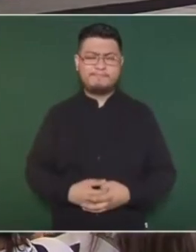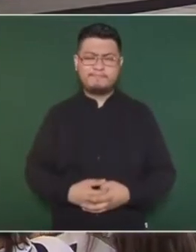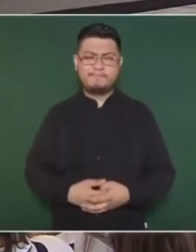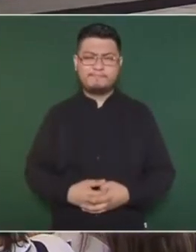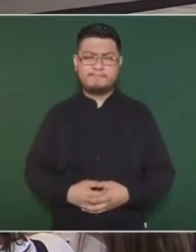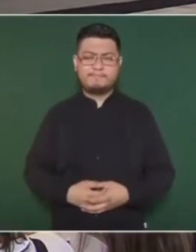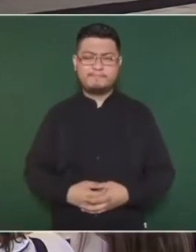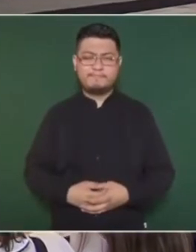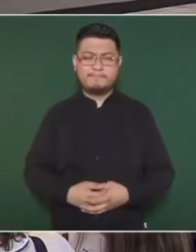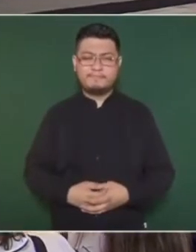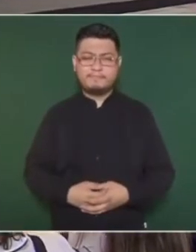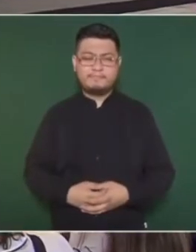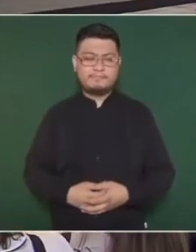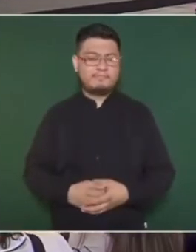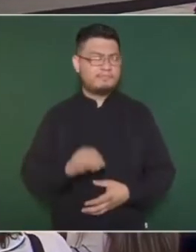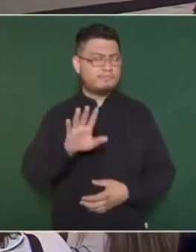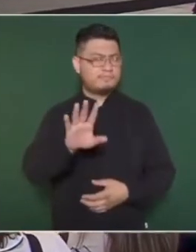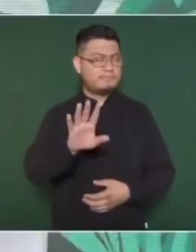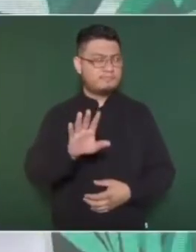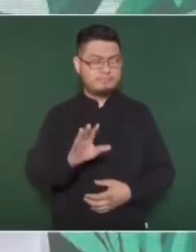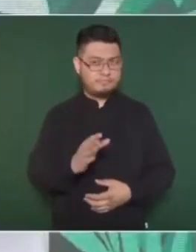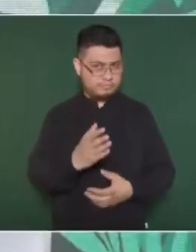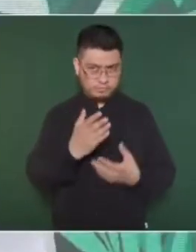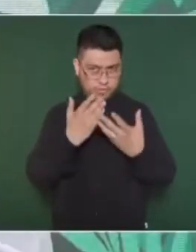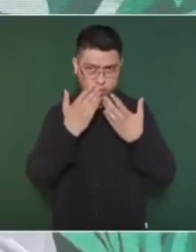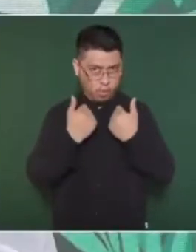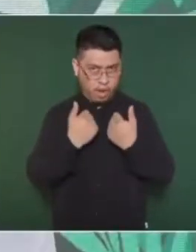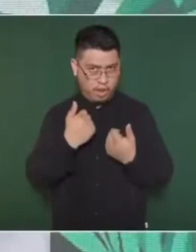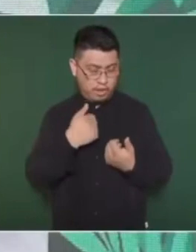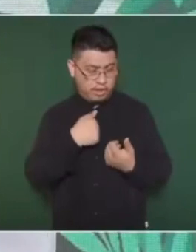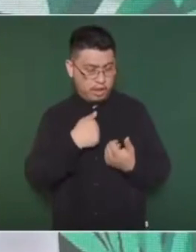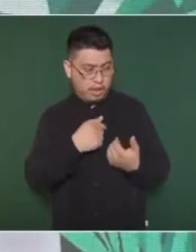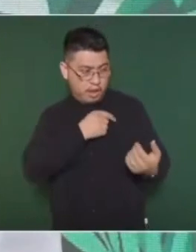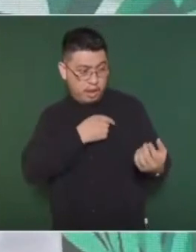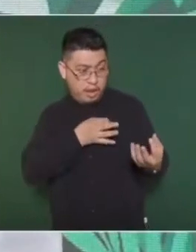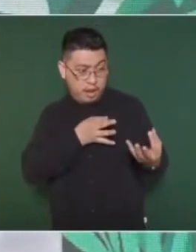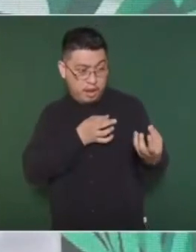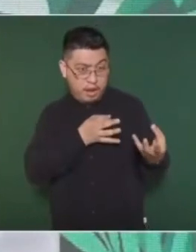No hay que tener tanto apego ni al poder ni al dinero.